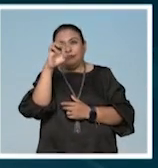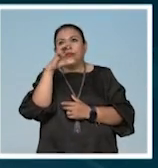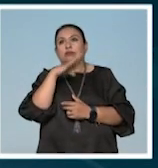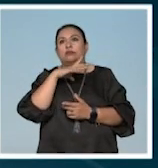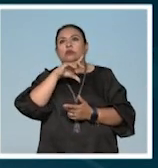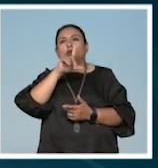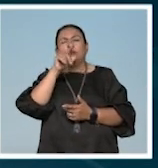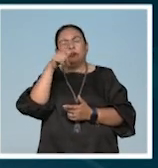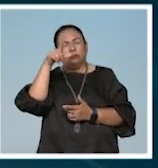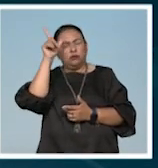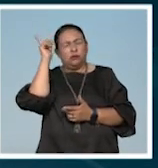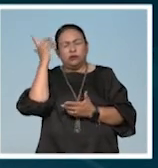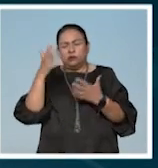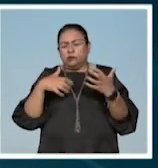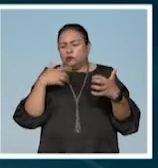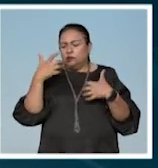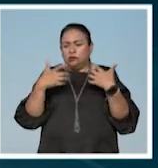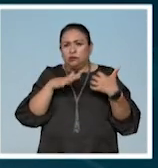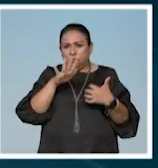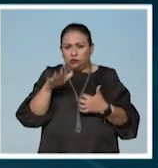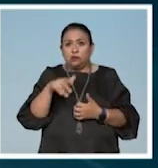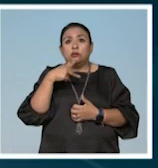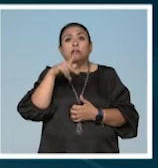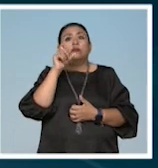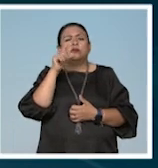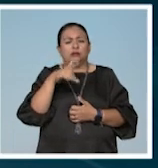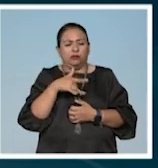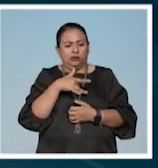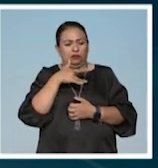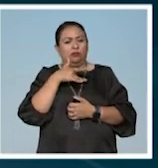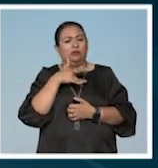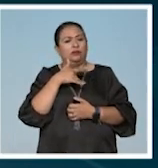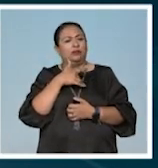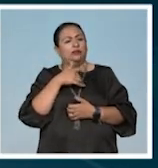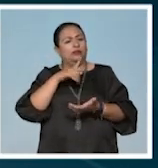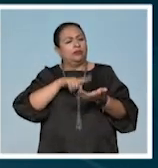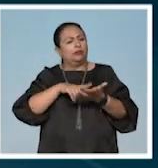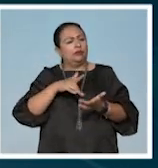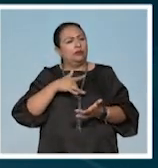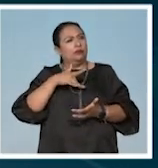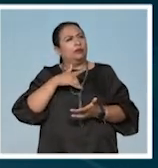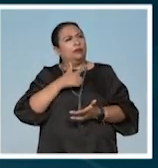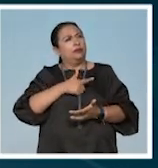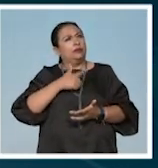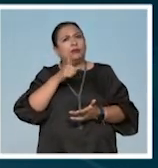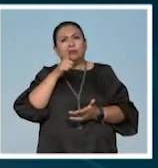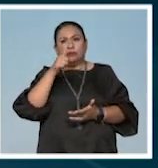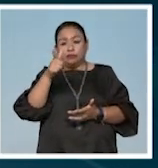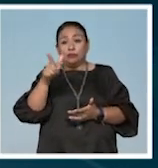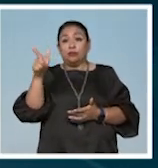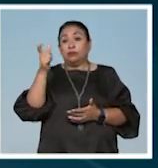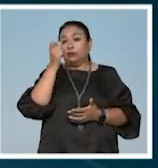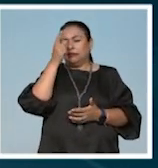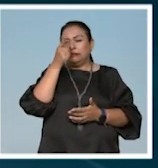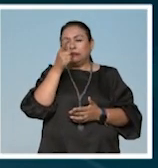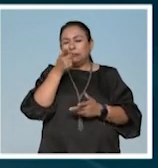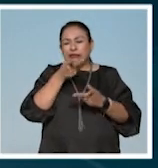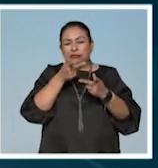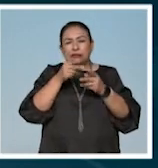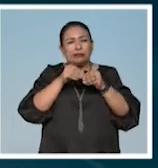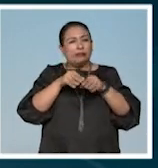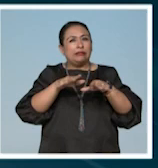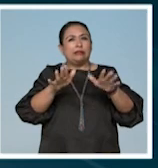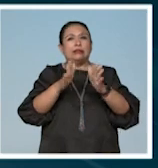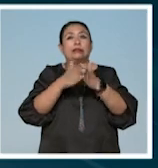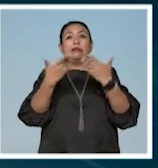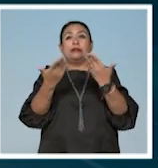locura de desesperación y de muerte pero también es un sentimiento de goce espiritual el autor ya da los toques finales a la publicación